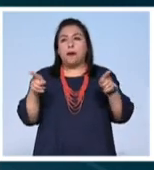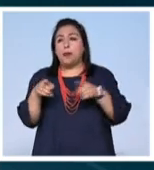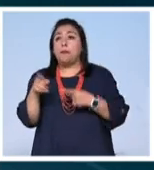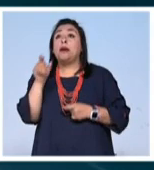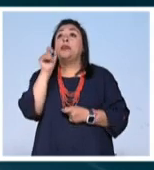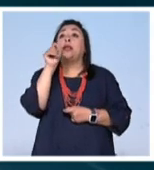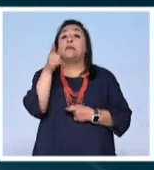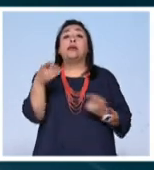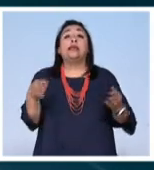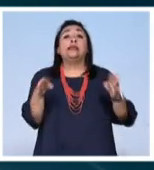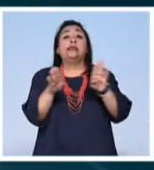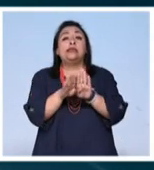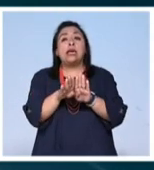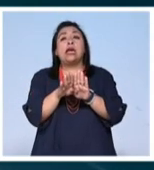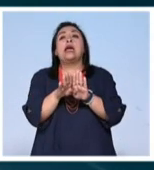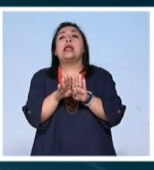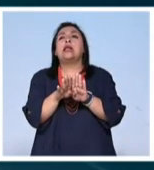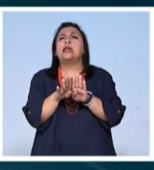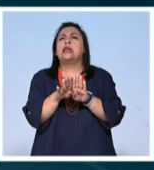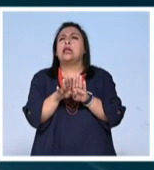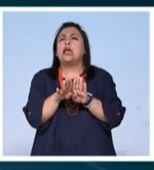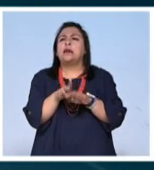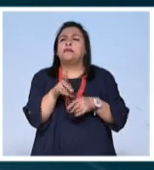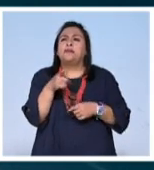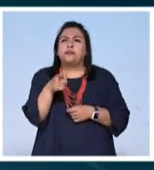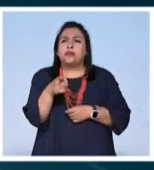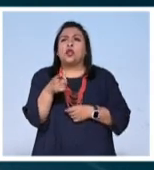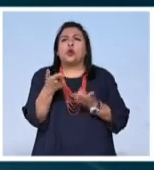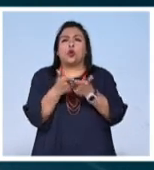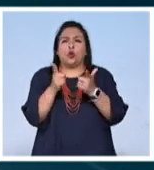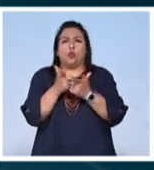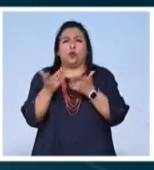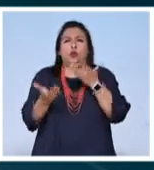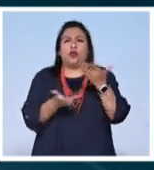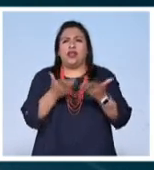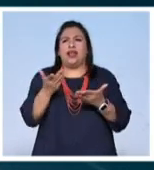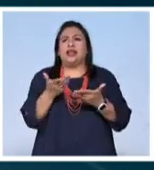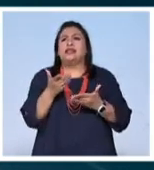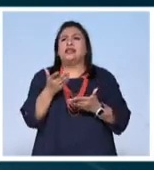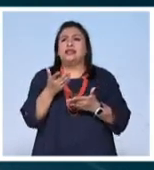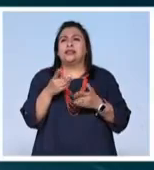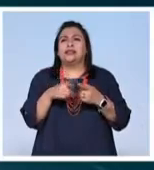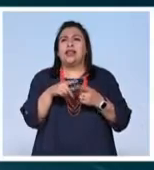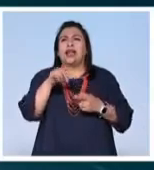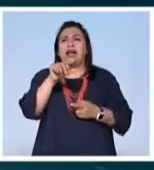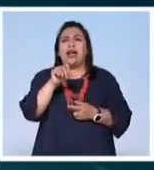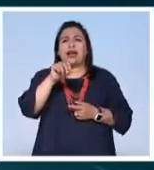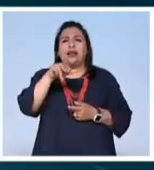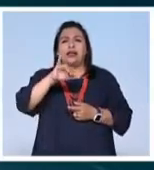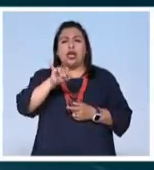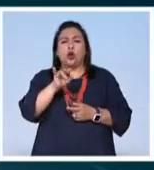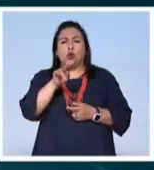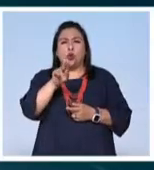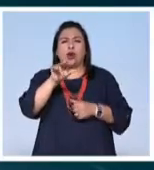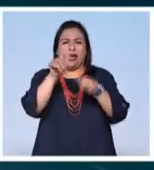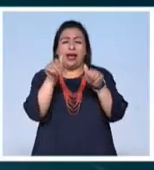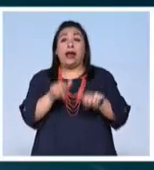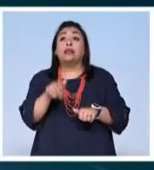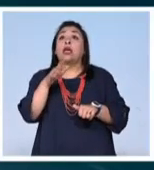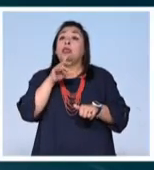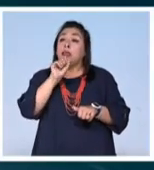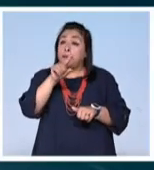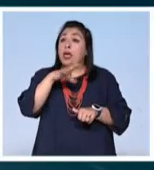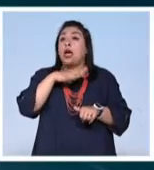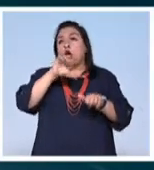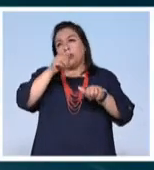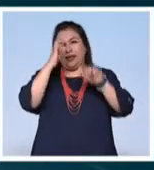en la clausura es el ballet de la compañía de danza judía a la Club de Aten. Vamos a tener una exposición de